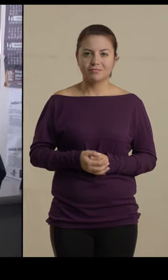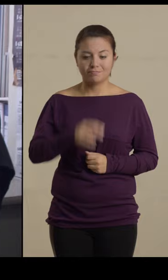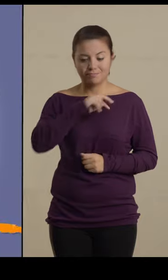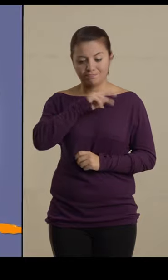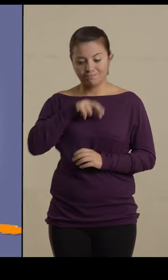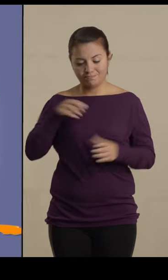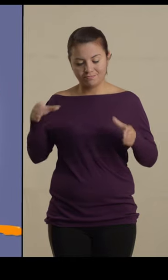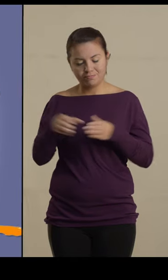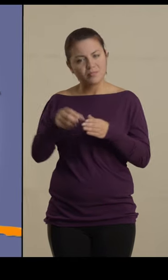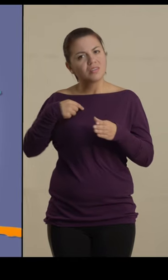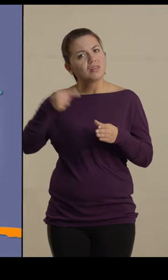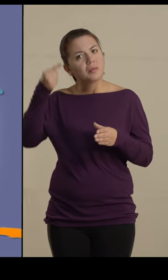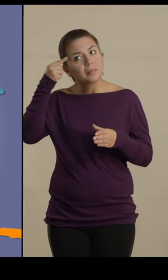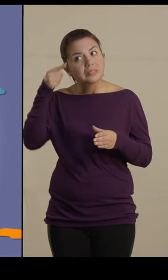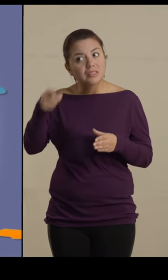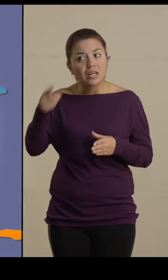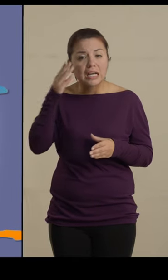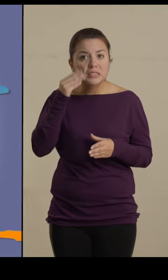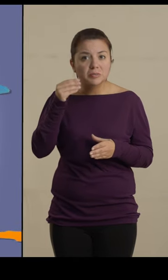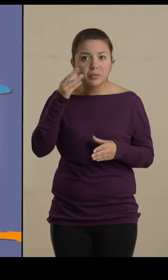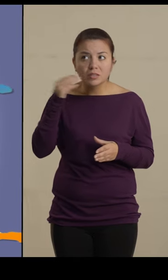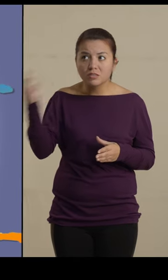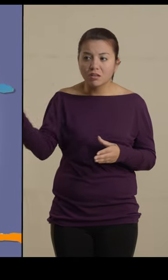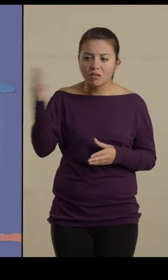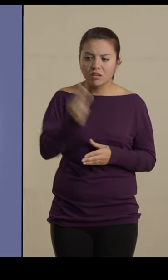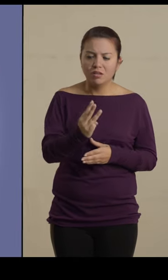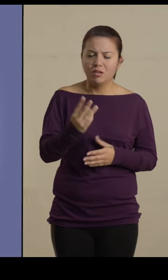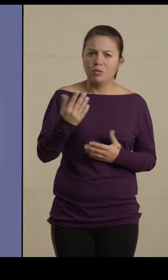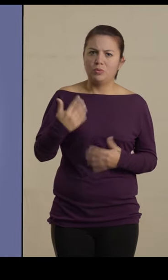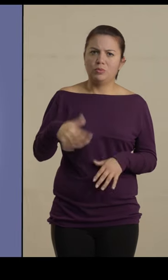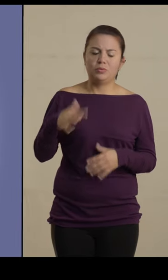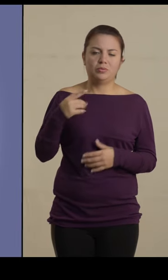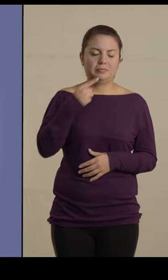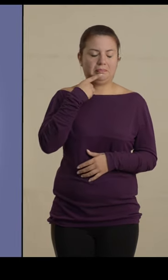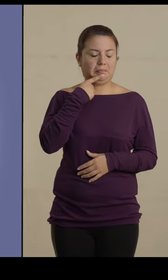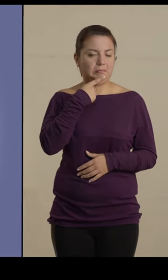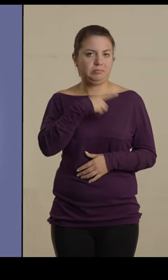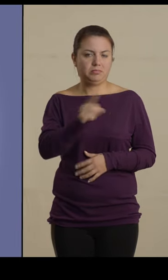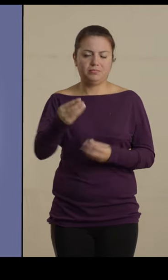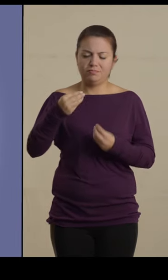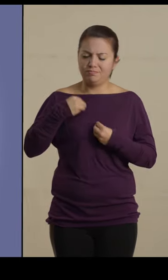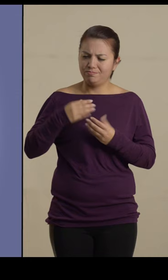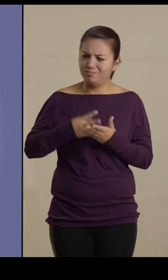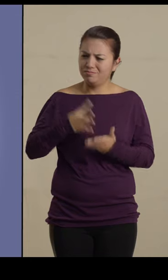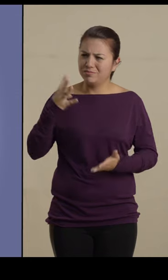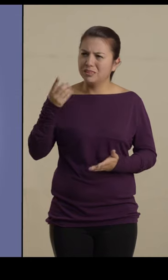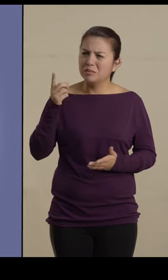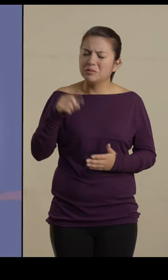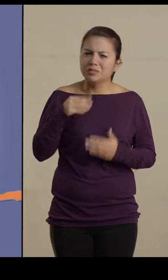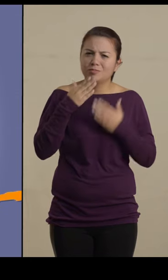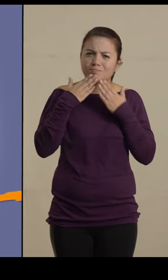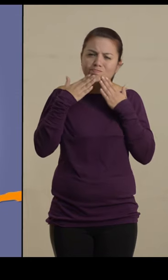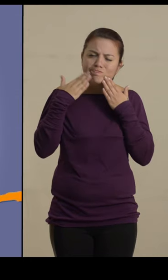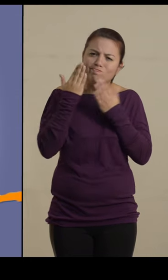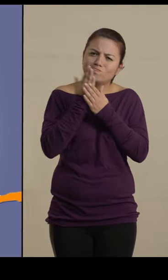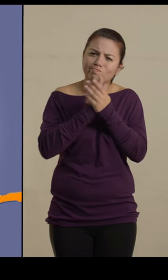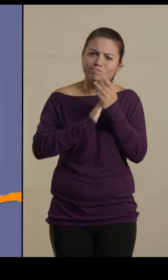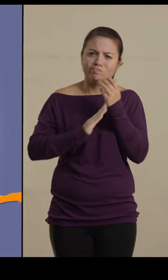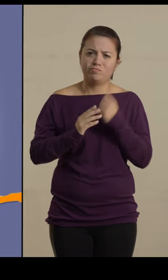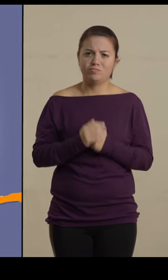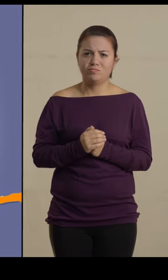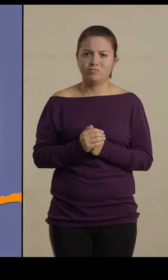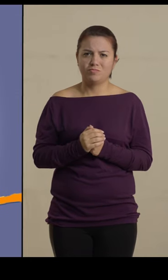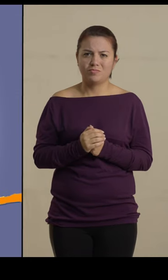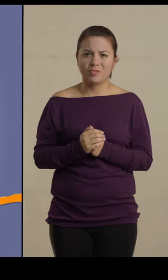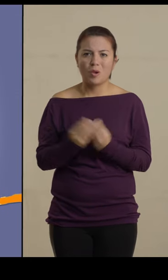Consideramos que esta experiencia ha sido de lo más innovador, enriquecedor y aún noble. La presencia de